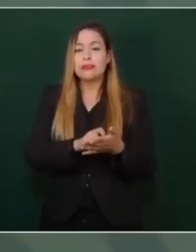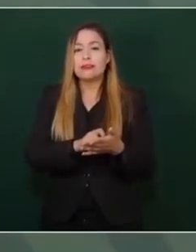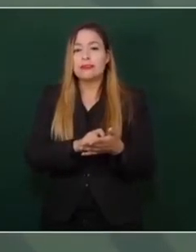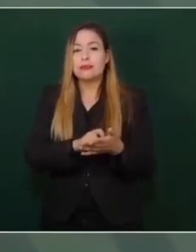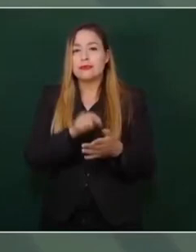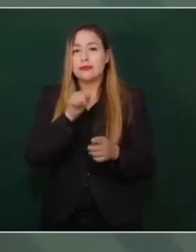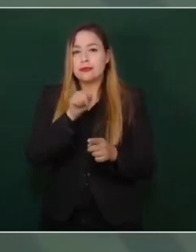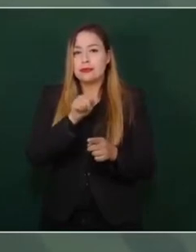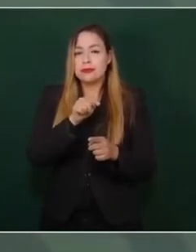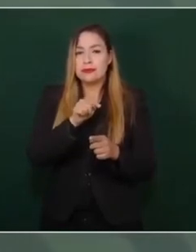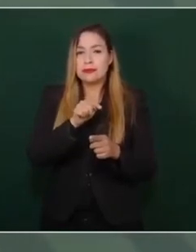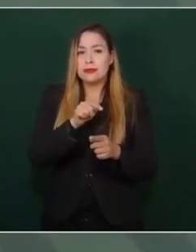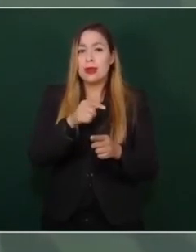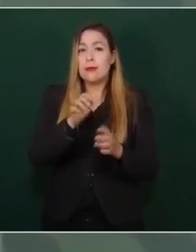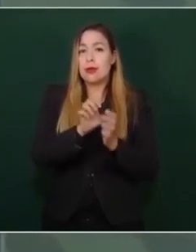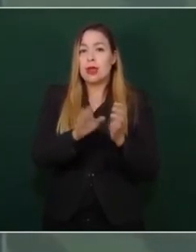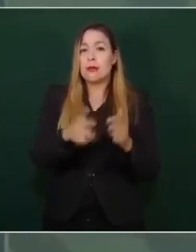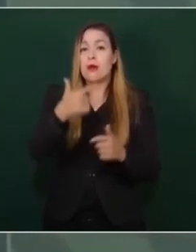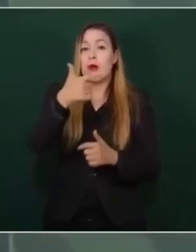fue periodista.